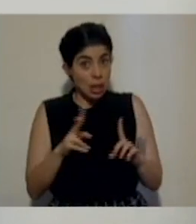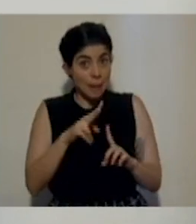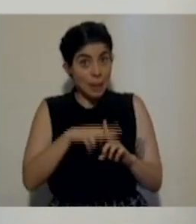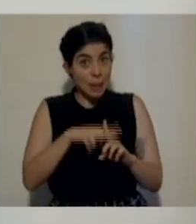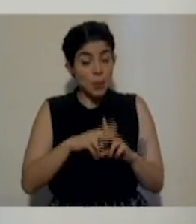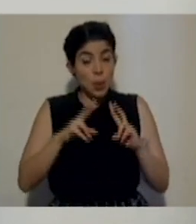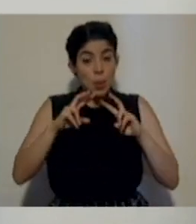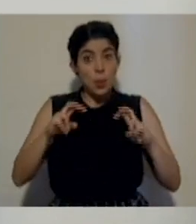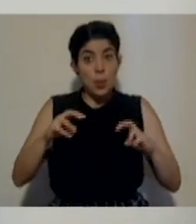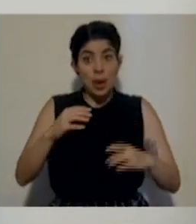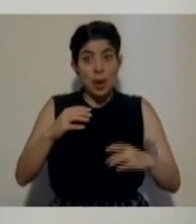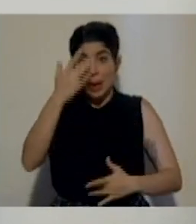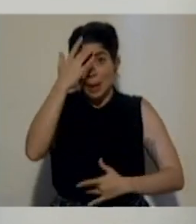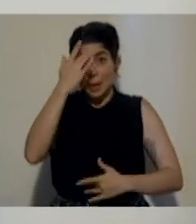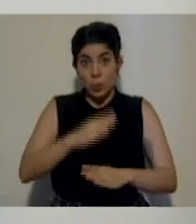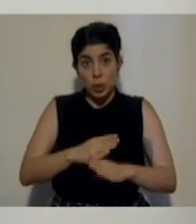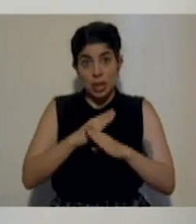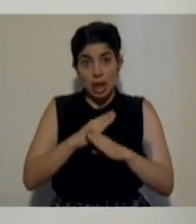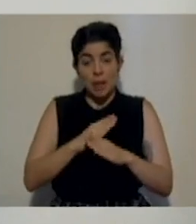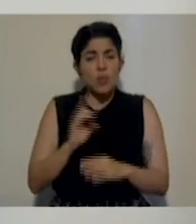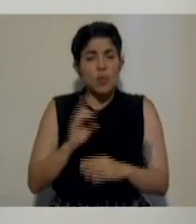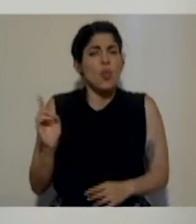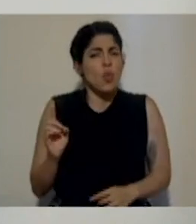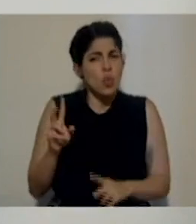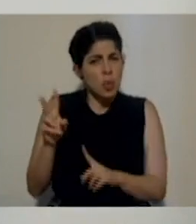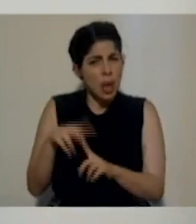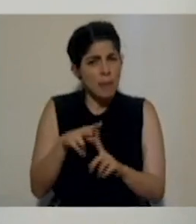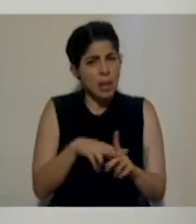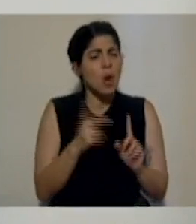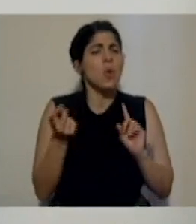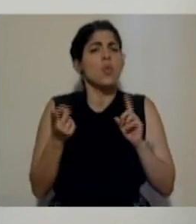inmunidad. ¿Dónde y cuál ha sido el resultado?